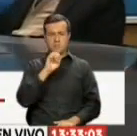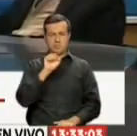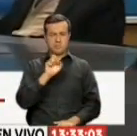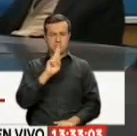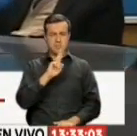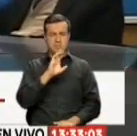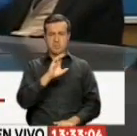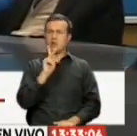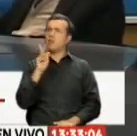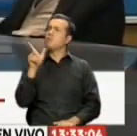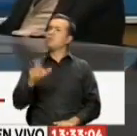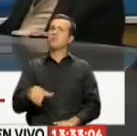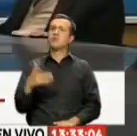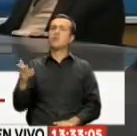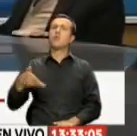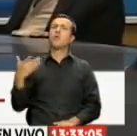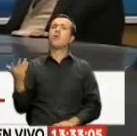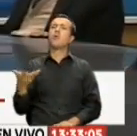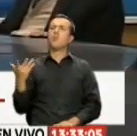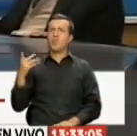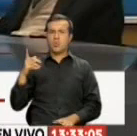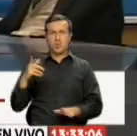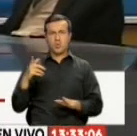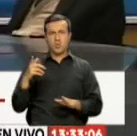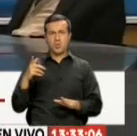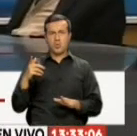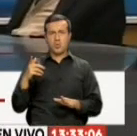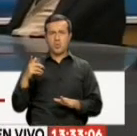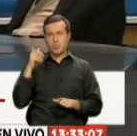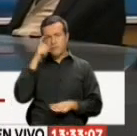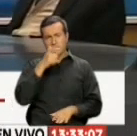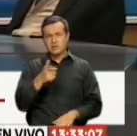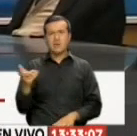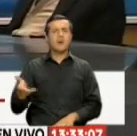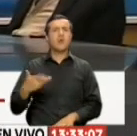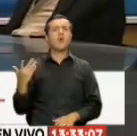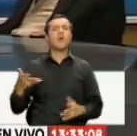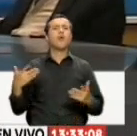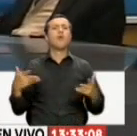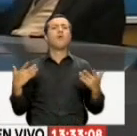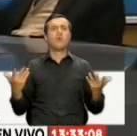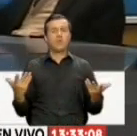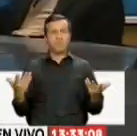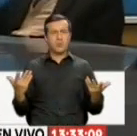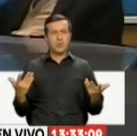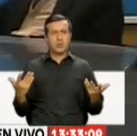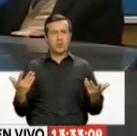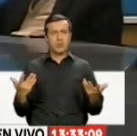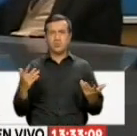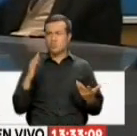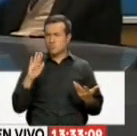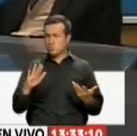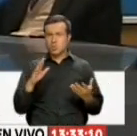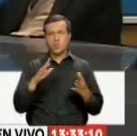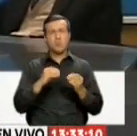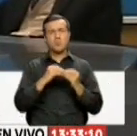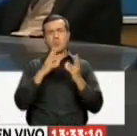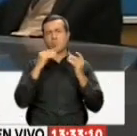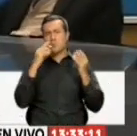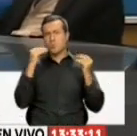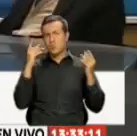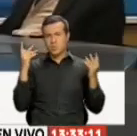¿Cómo puede ser Este señor Juez O Si Tiene tantos